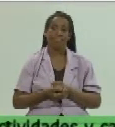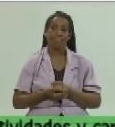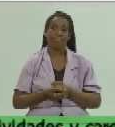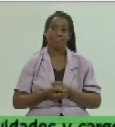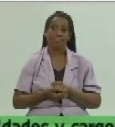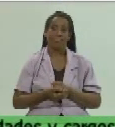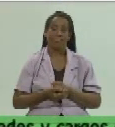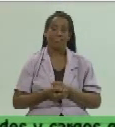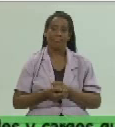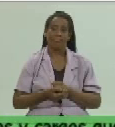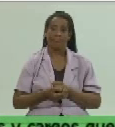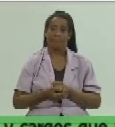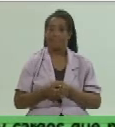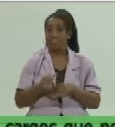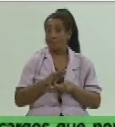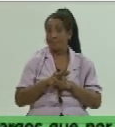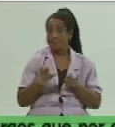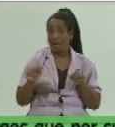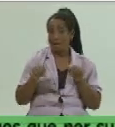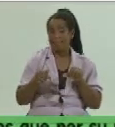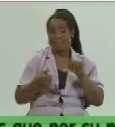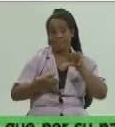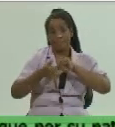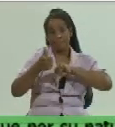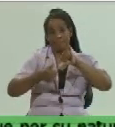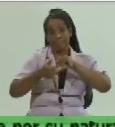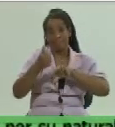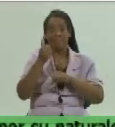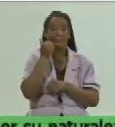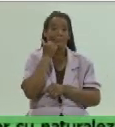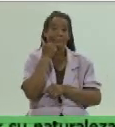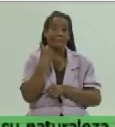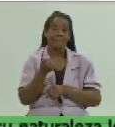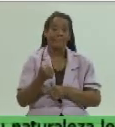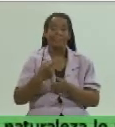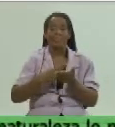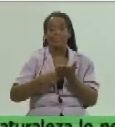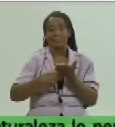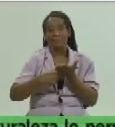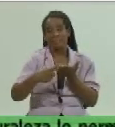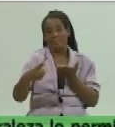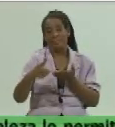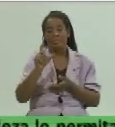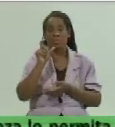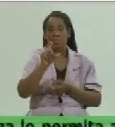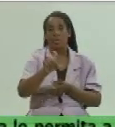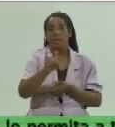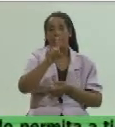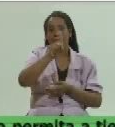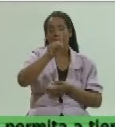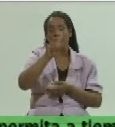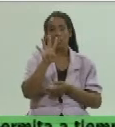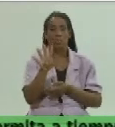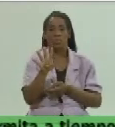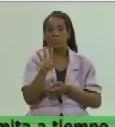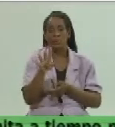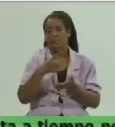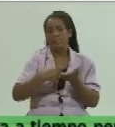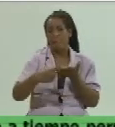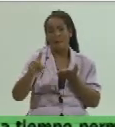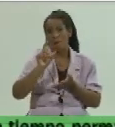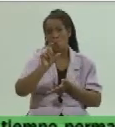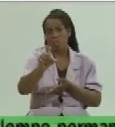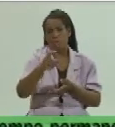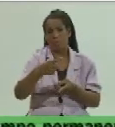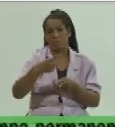Ya aquí es el comportamiento también de la semana, de las últimas 14 semanas, ya